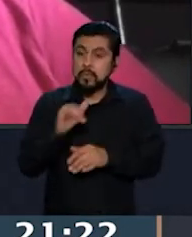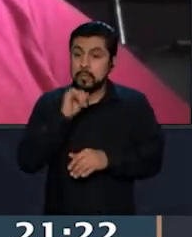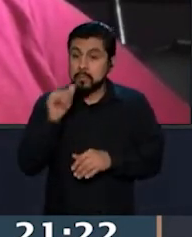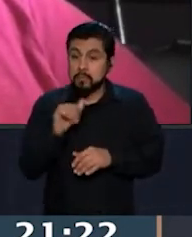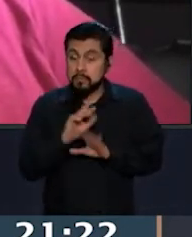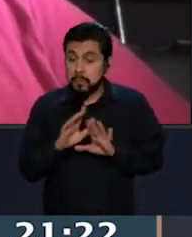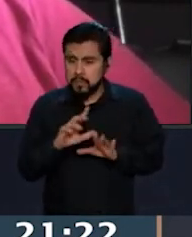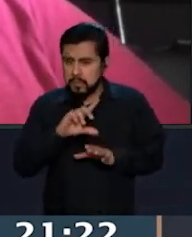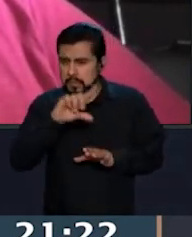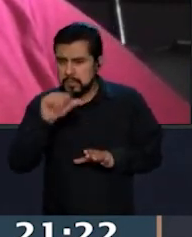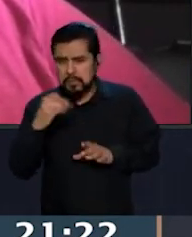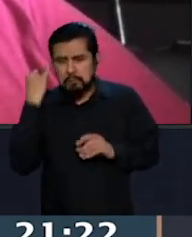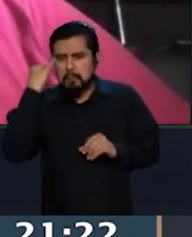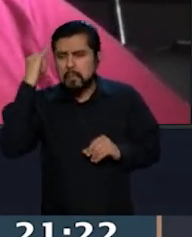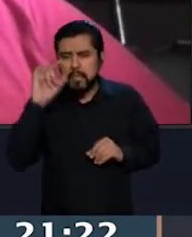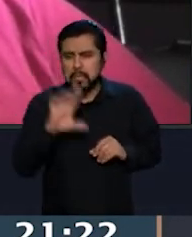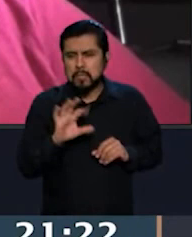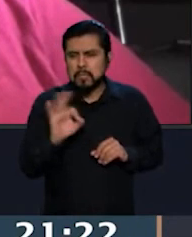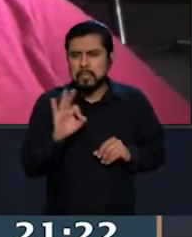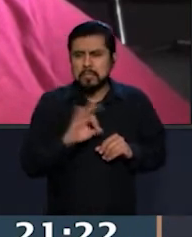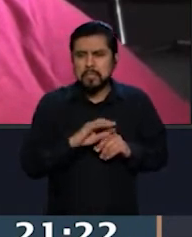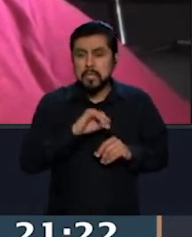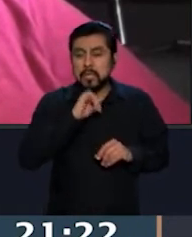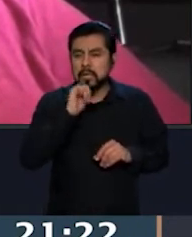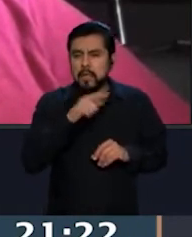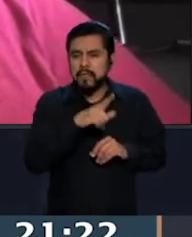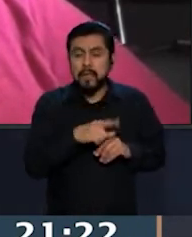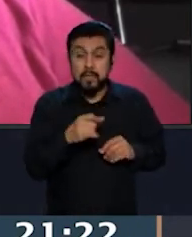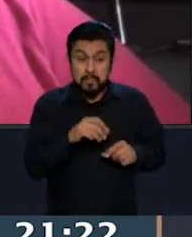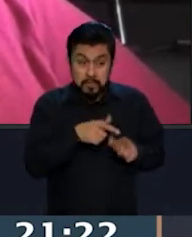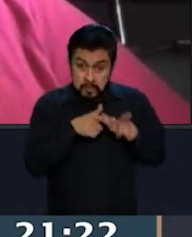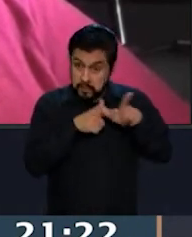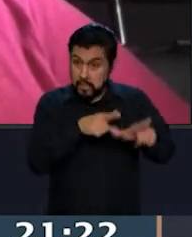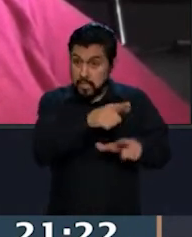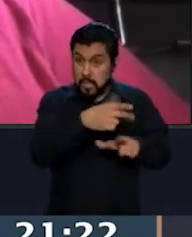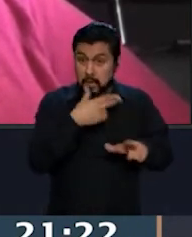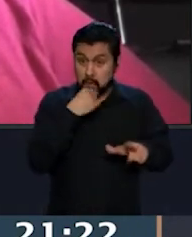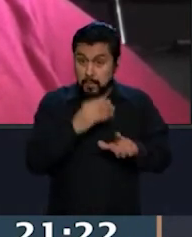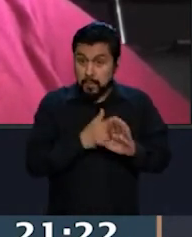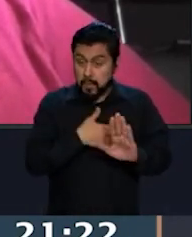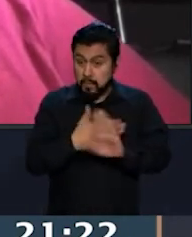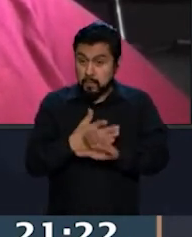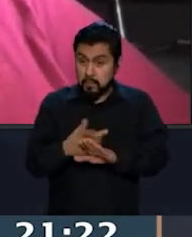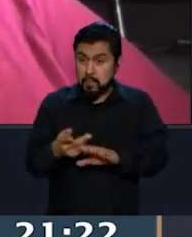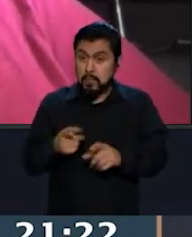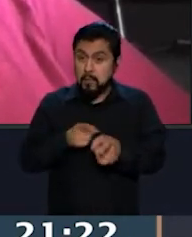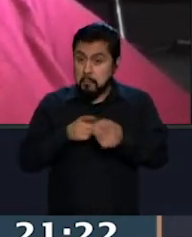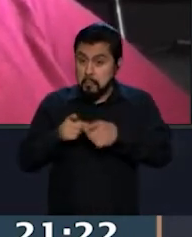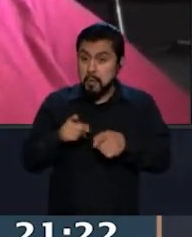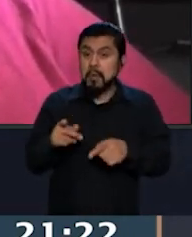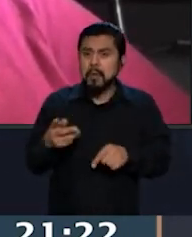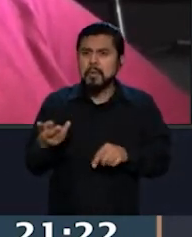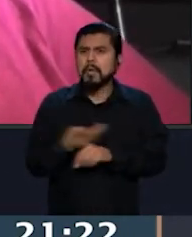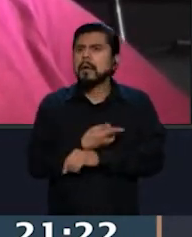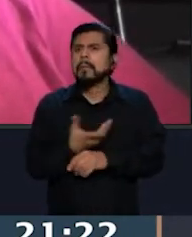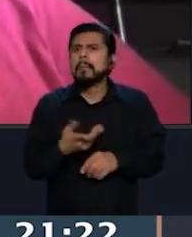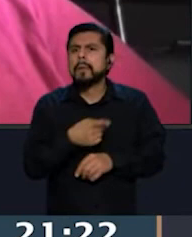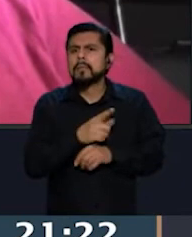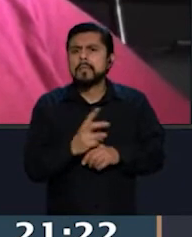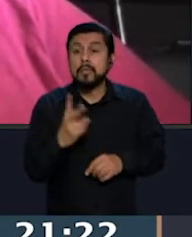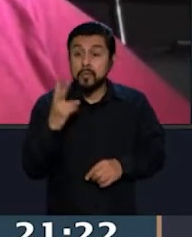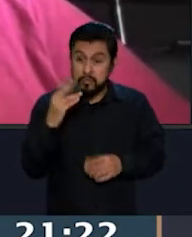borra estos tweets, sino que continúa con este acoso y con esta violencia política de género que hace de manera sistemática, al menos desde el